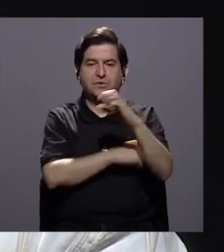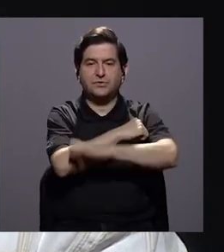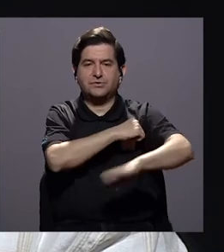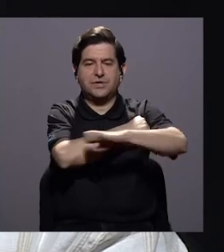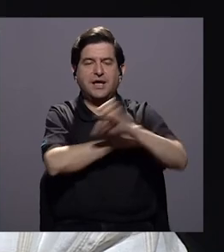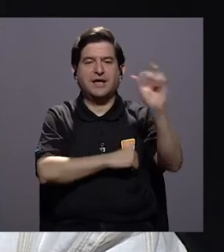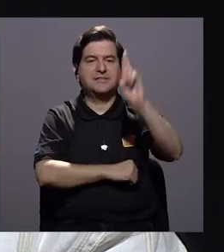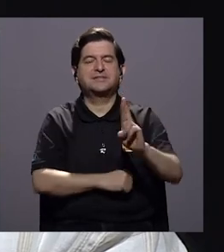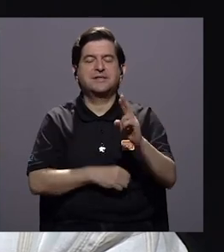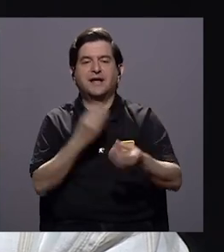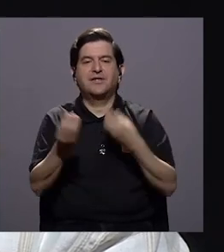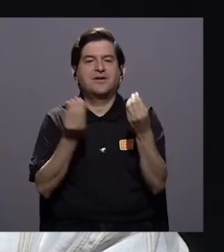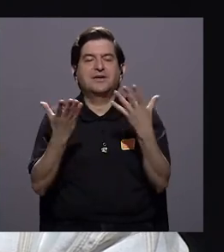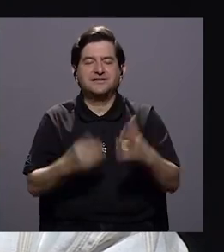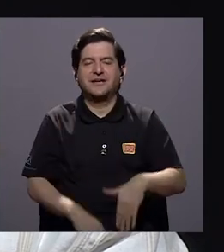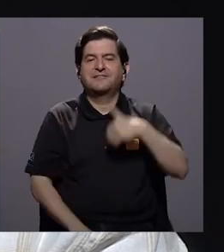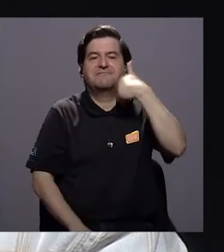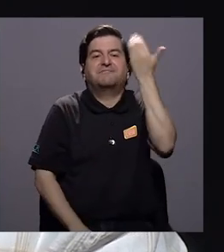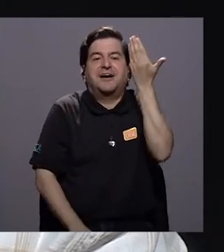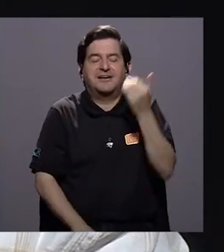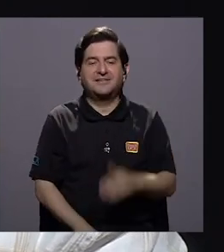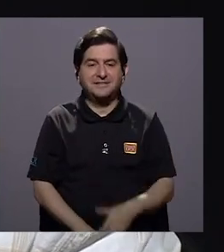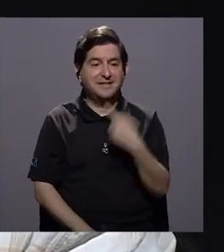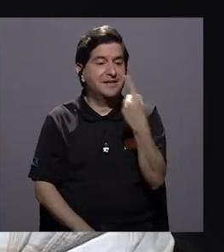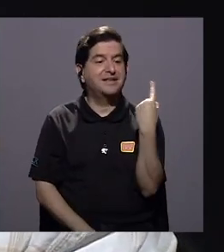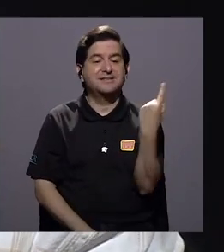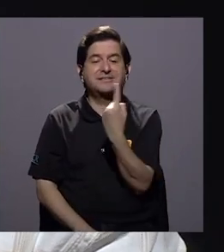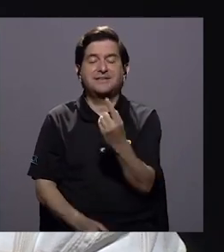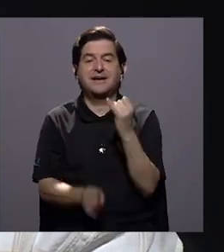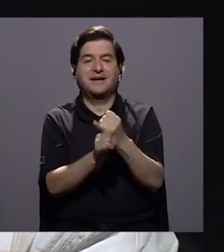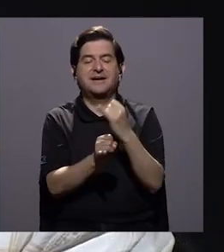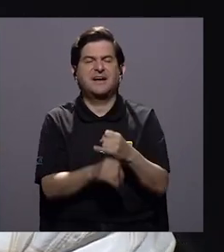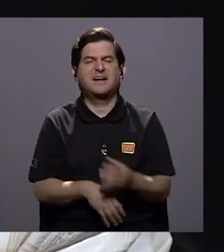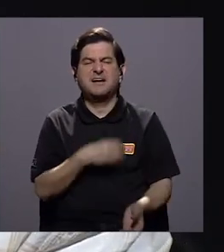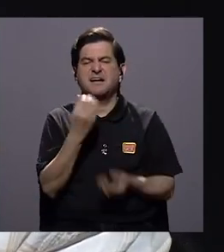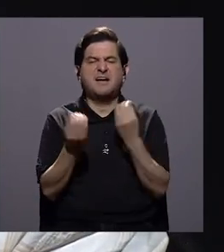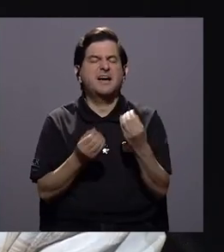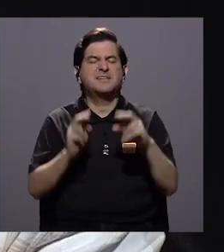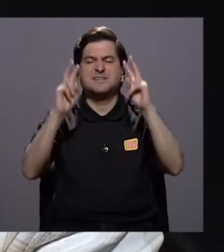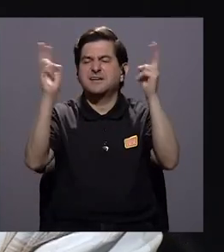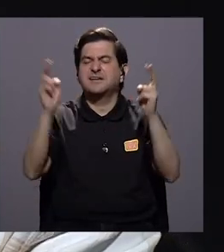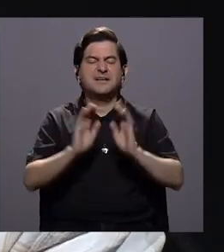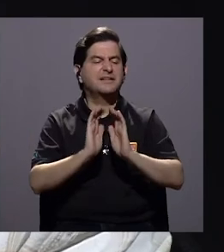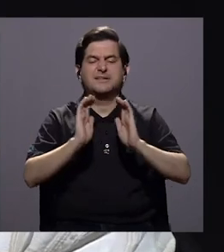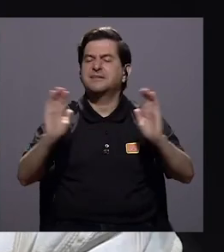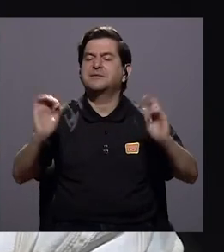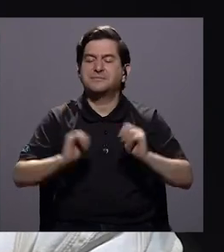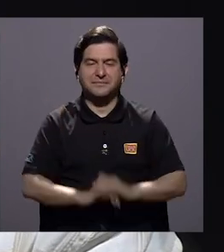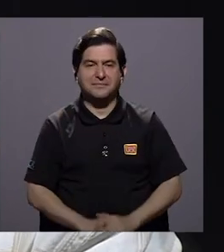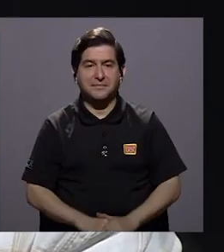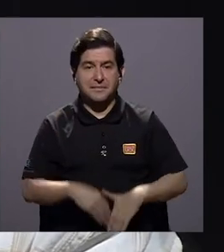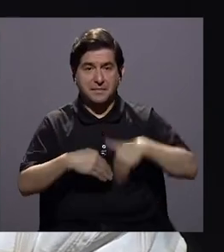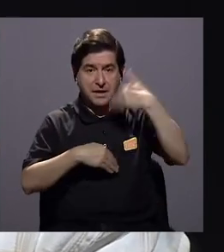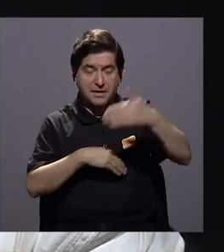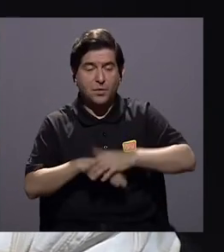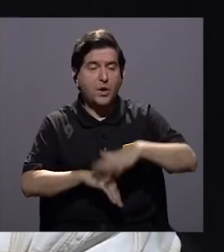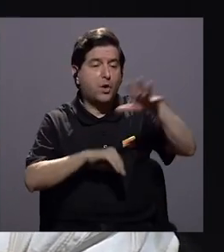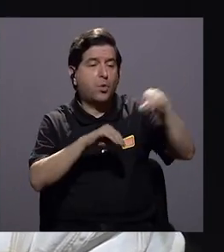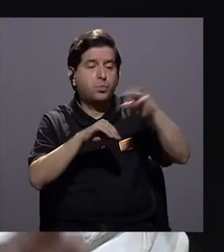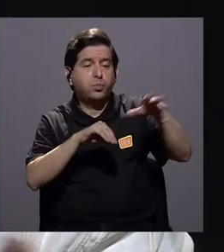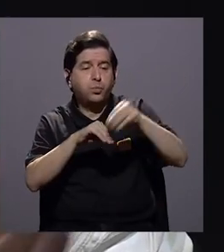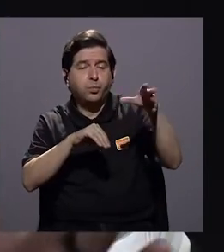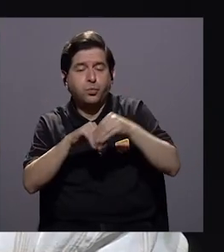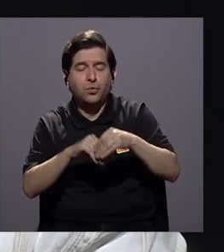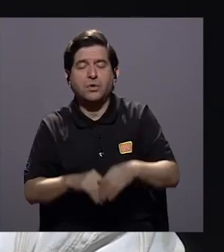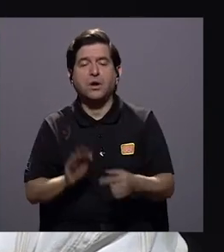Estado costarricense? Muy fácil. Le decía a cada institución, diga qué ha hecho en tema de niños y niñas. Y después hacía un